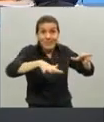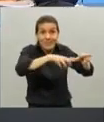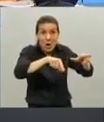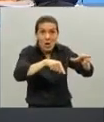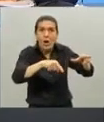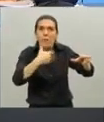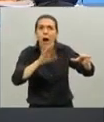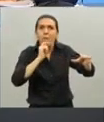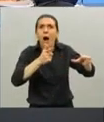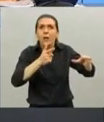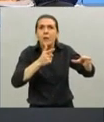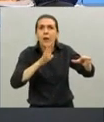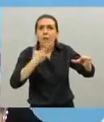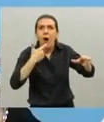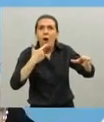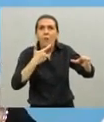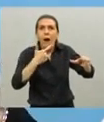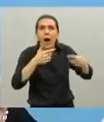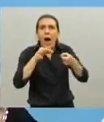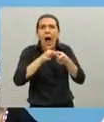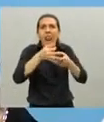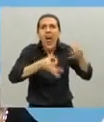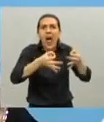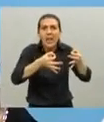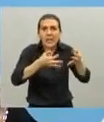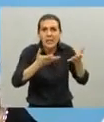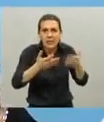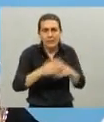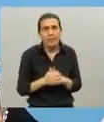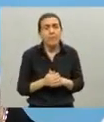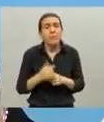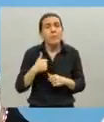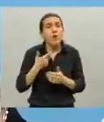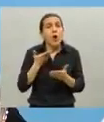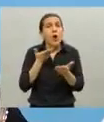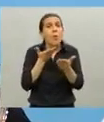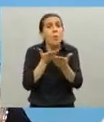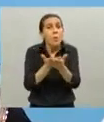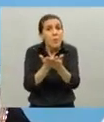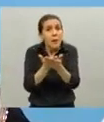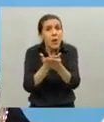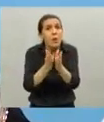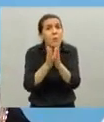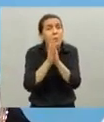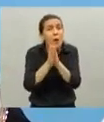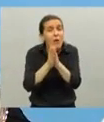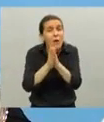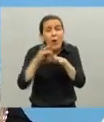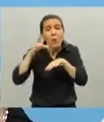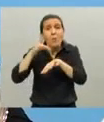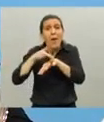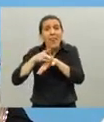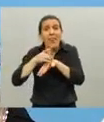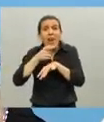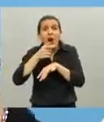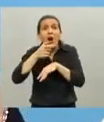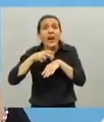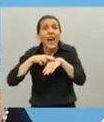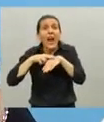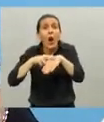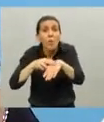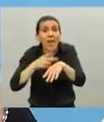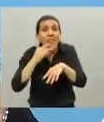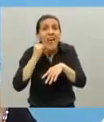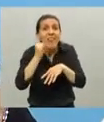Y yo lo que les pido a todos ellos es que acepten la recomendación médica, porque yo sé que a muchos de ellos